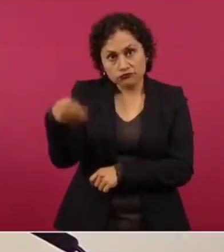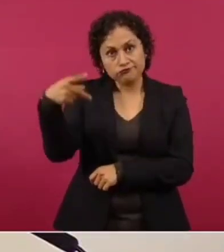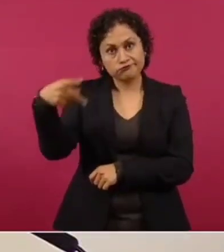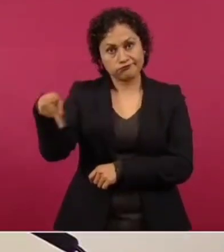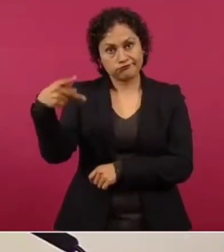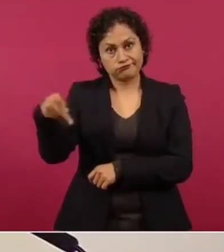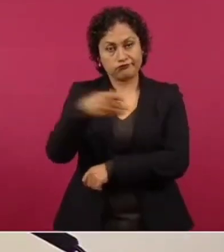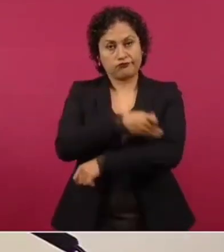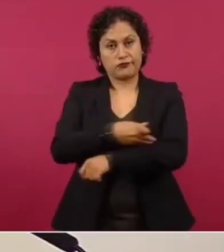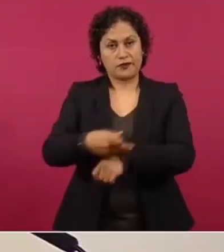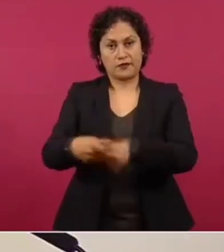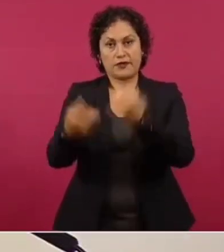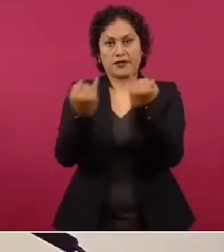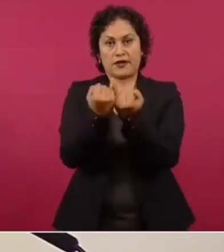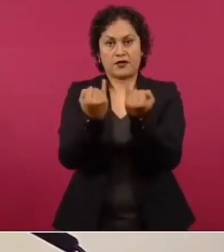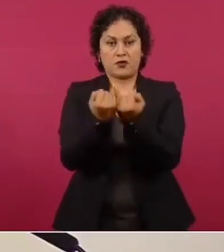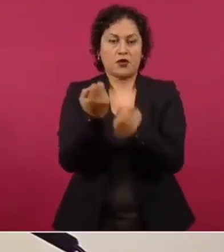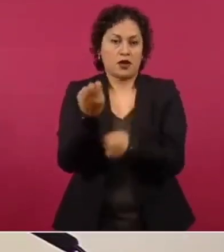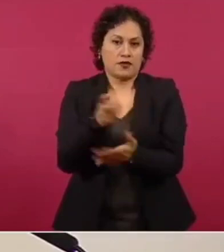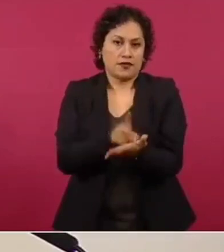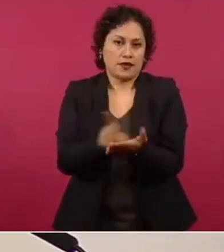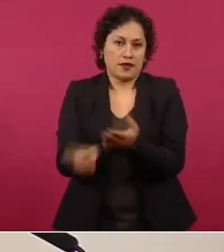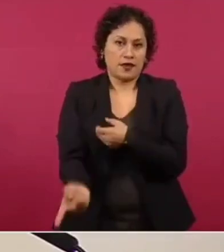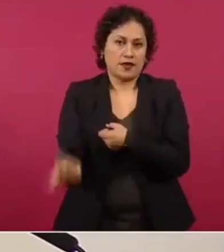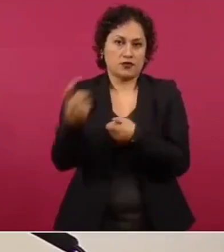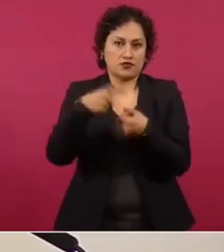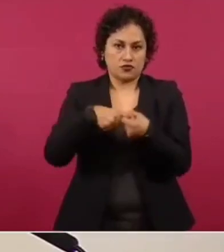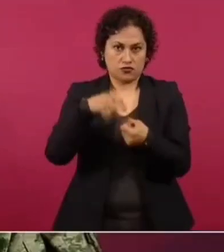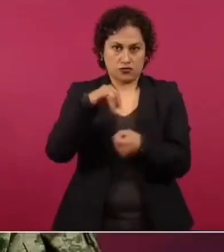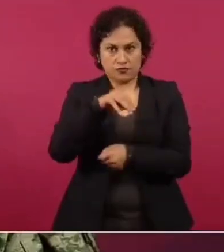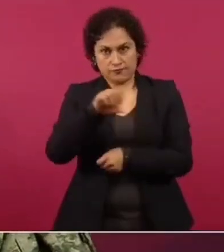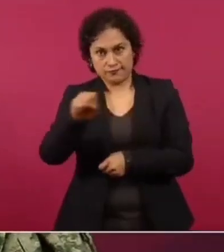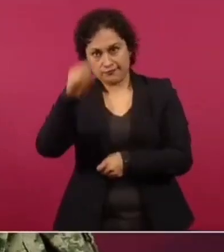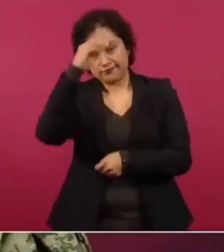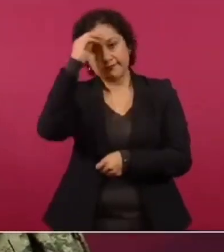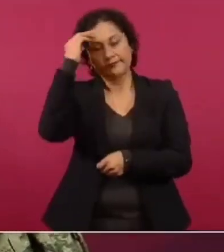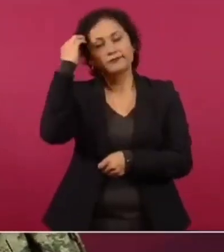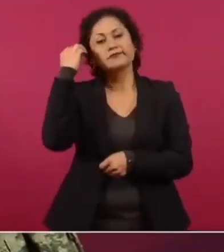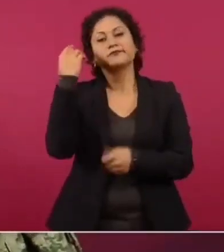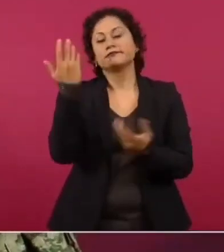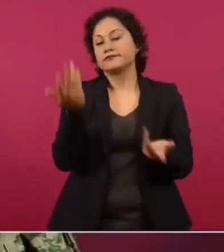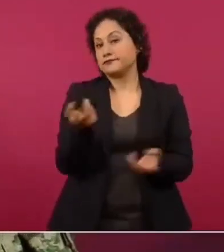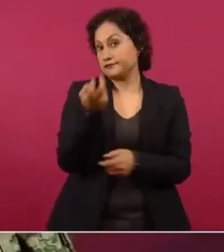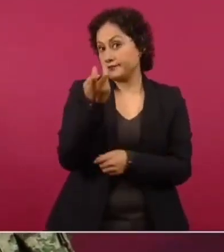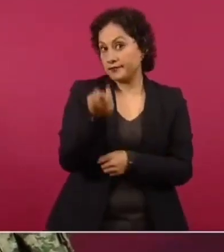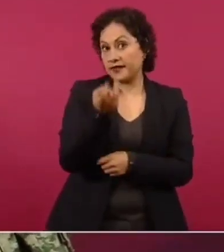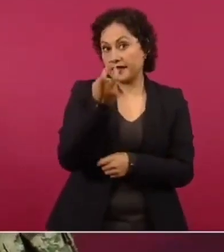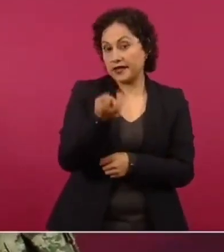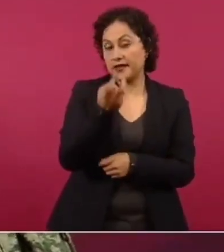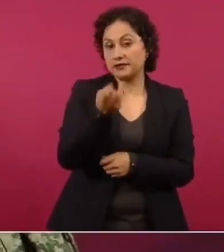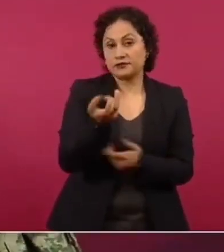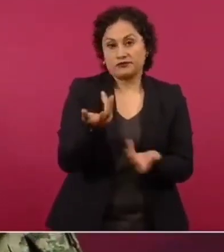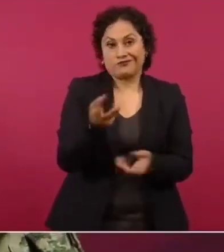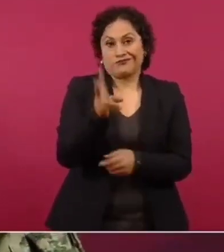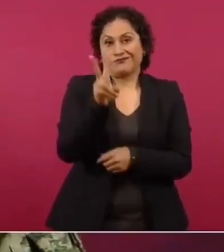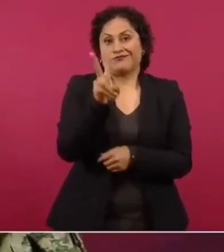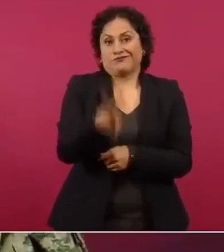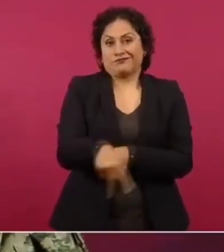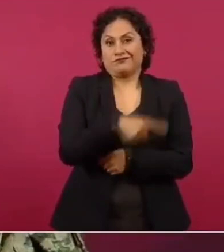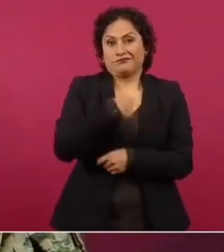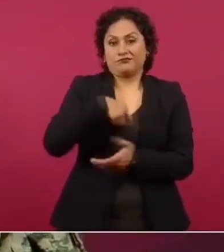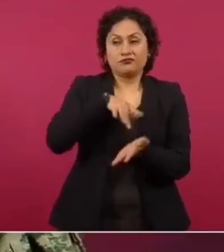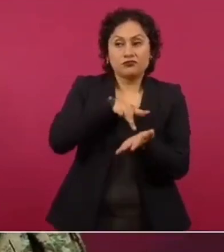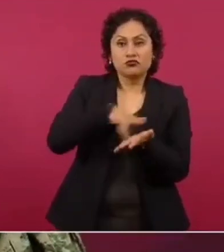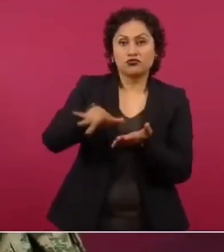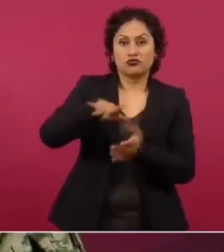familias, sus derechohabientes. Entonces, es una manera de apoyar el